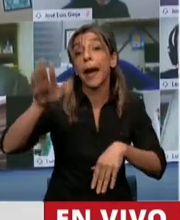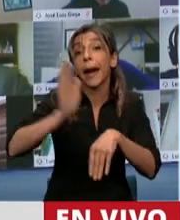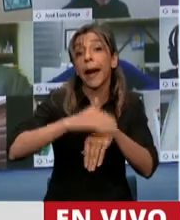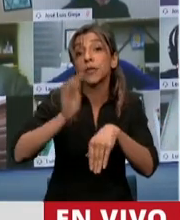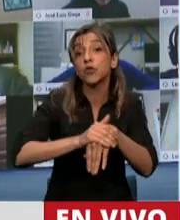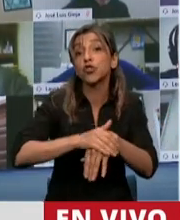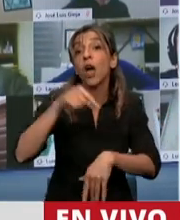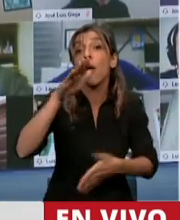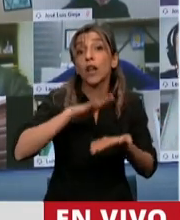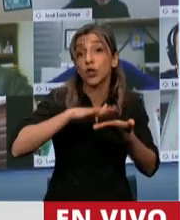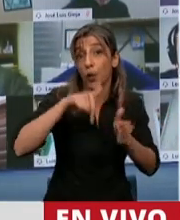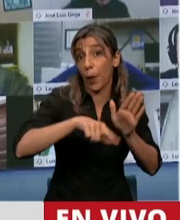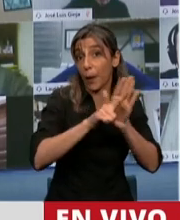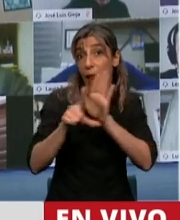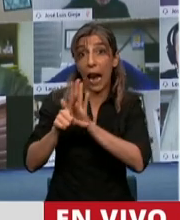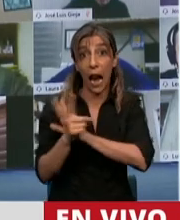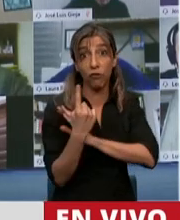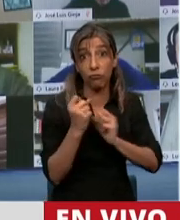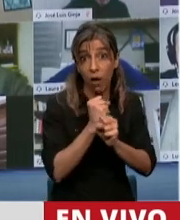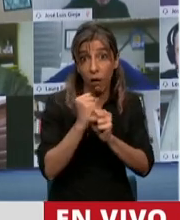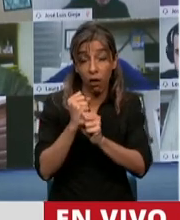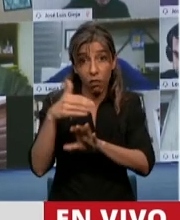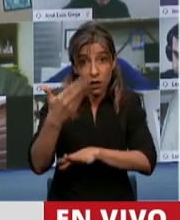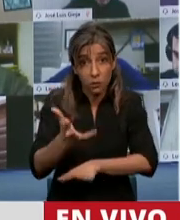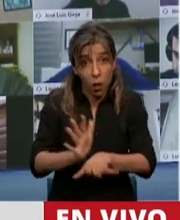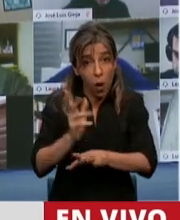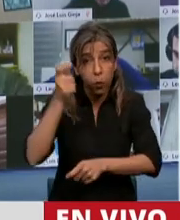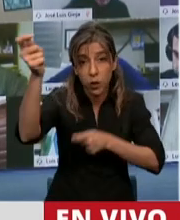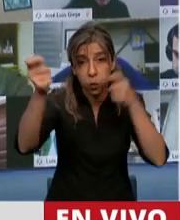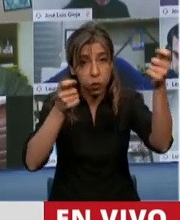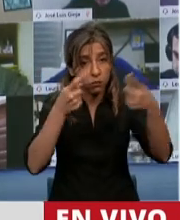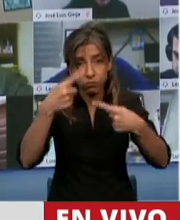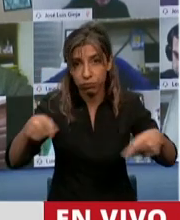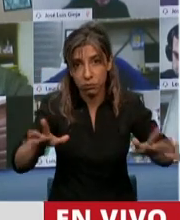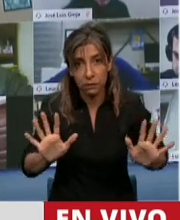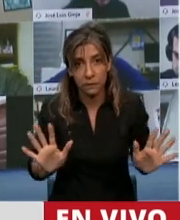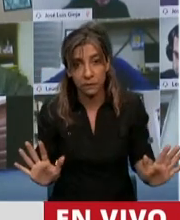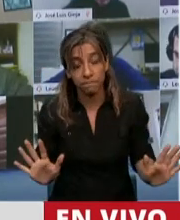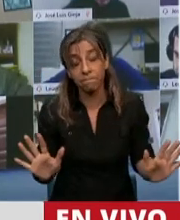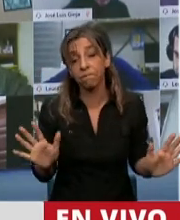de estas normas. Yo no voy a decir mucho más porque en realidad,